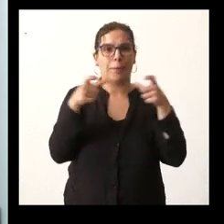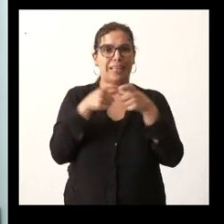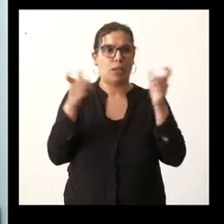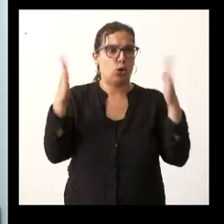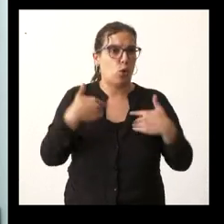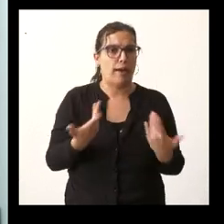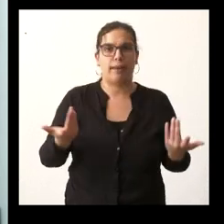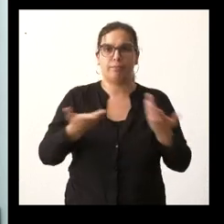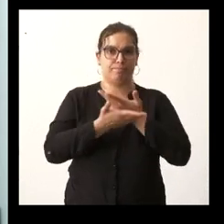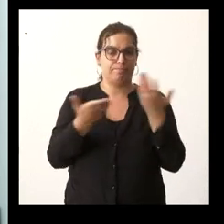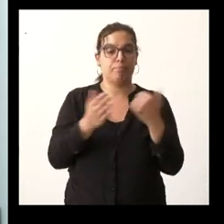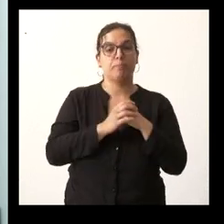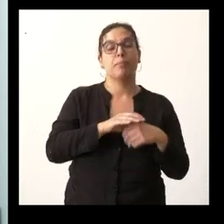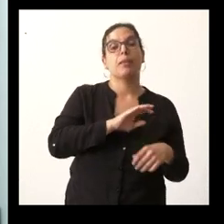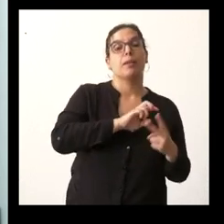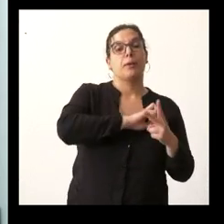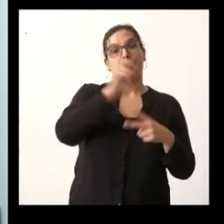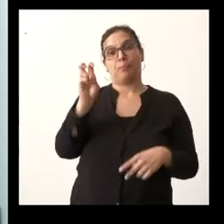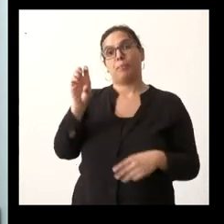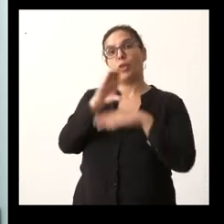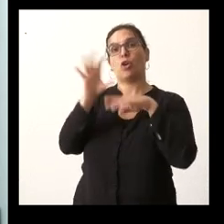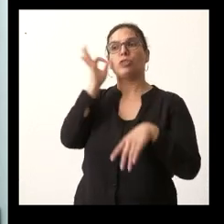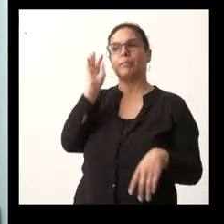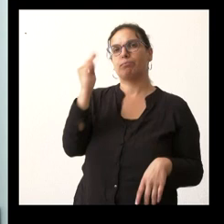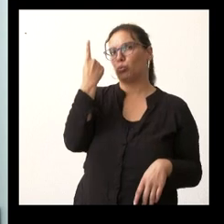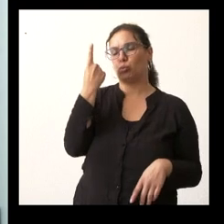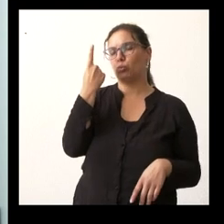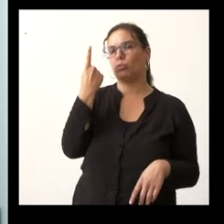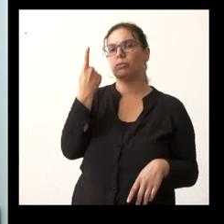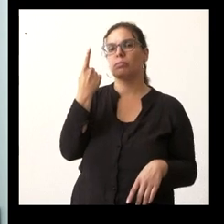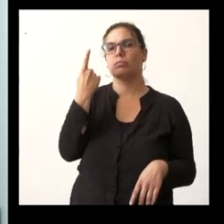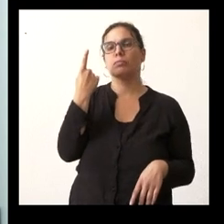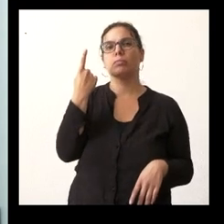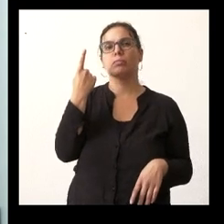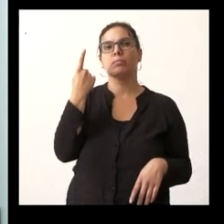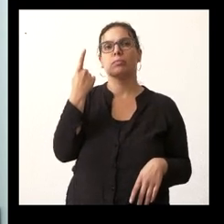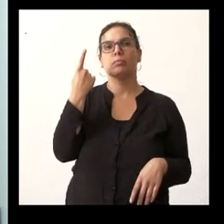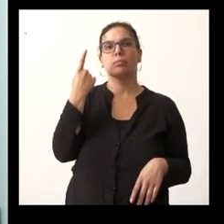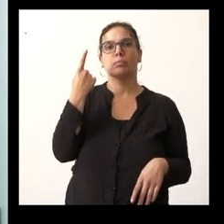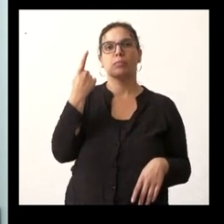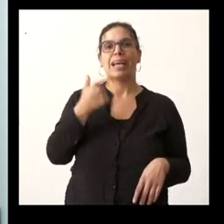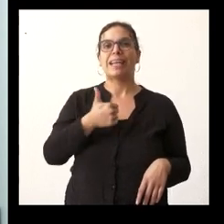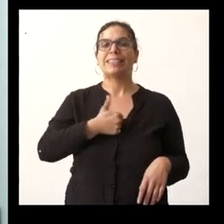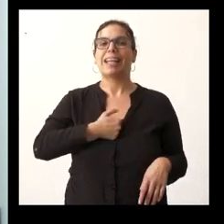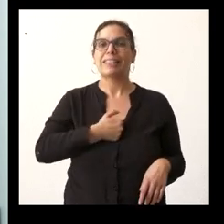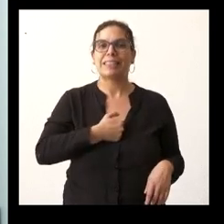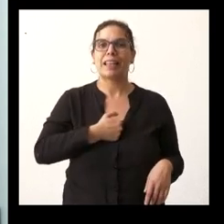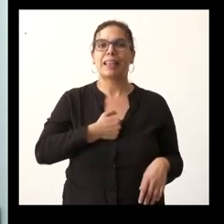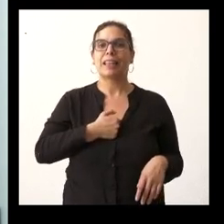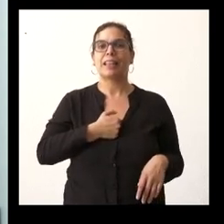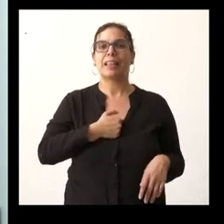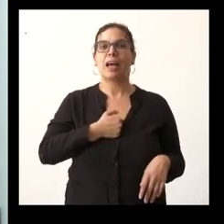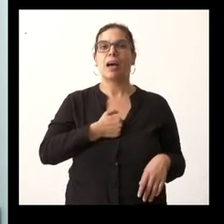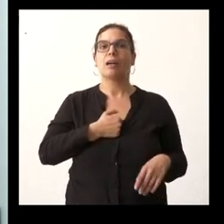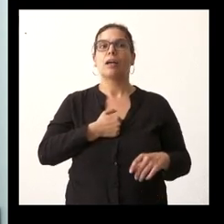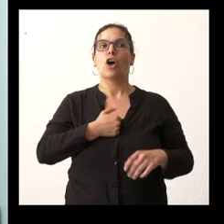y para la consejera una única pregunta para cuándo esa nueva teleasistencia cuándo la podrán recibir